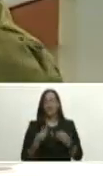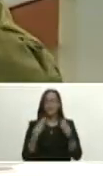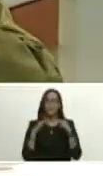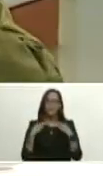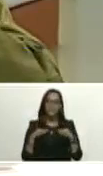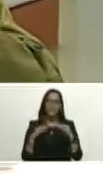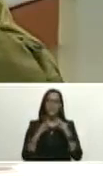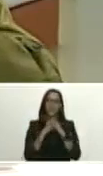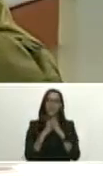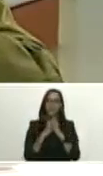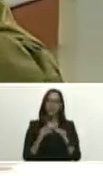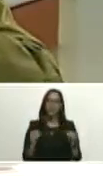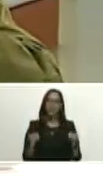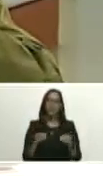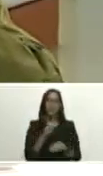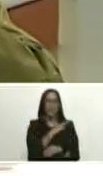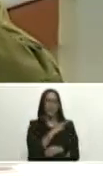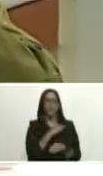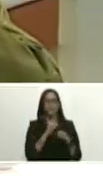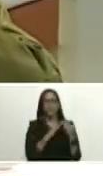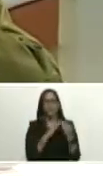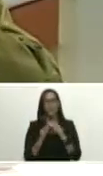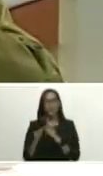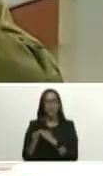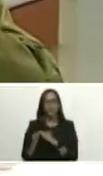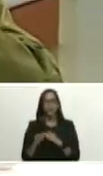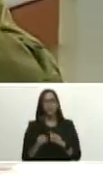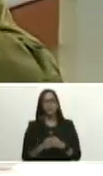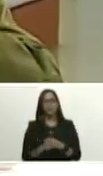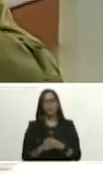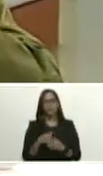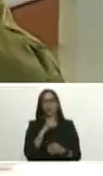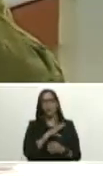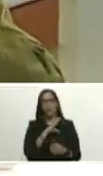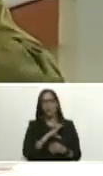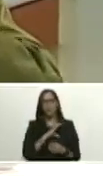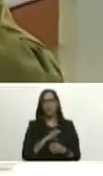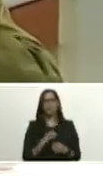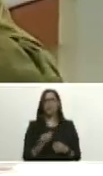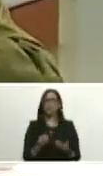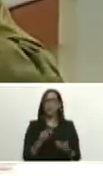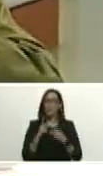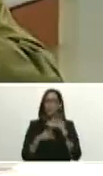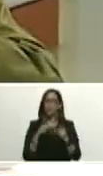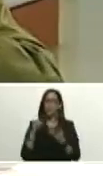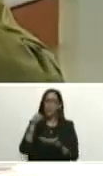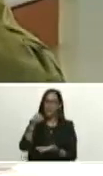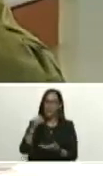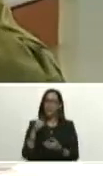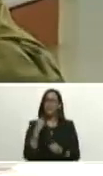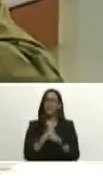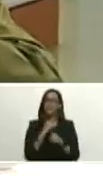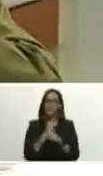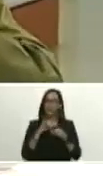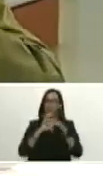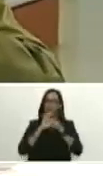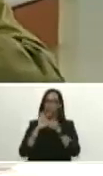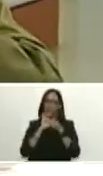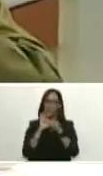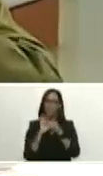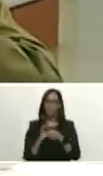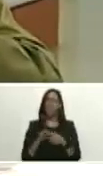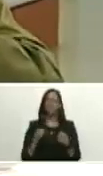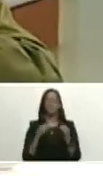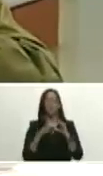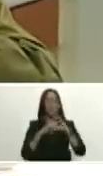a todos los jefes de comunidad a los comités locales de abastecimiento y producción bueno que ahora vamos a trabajar más de la mano y vamos a tener mecanismos para